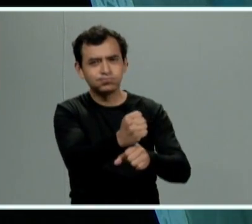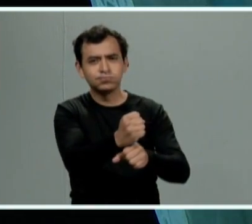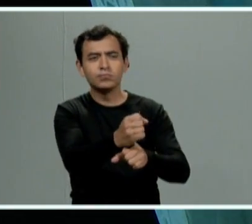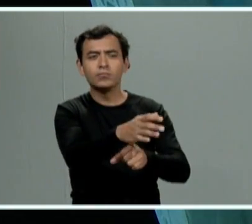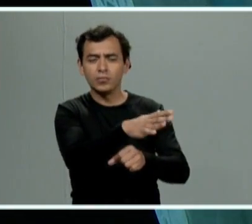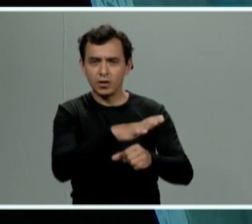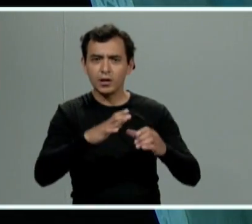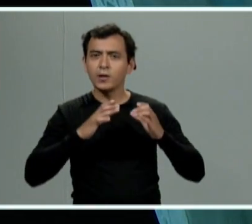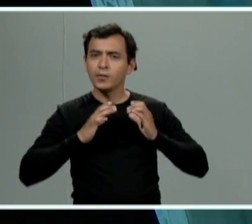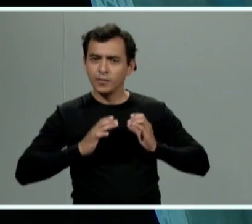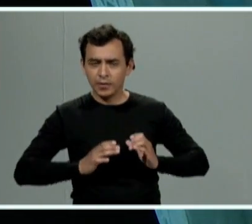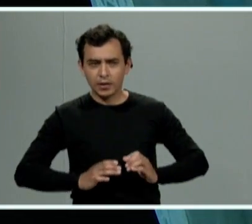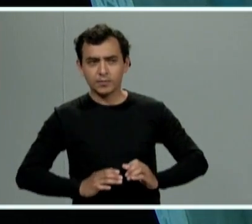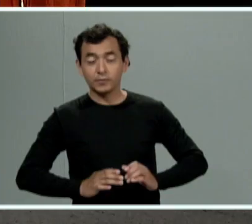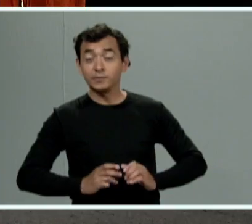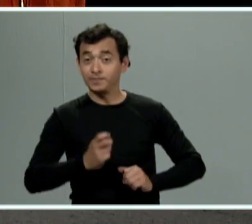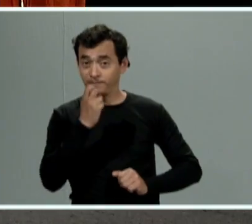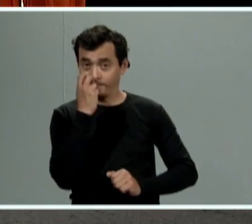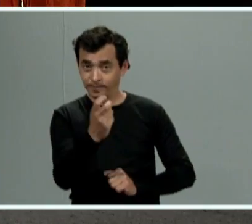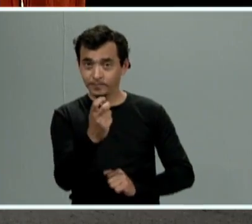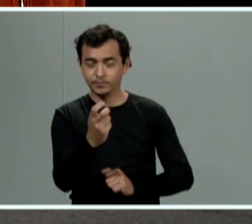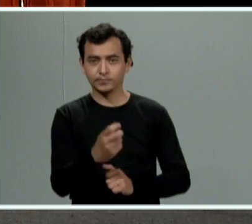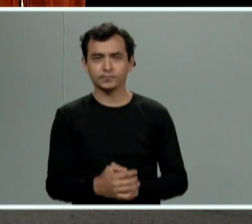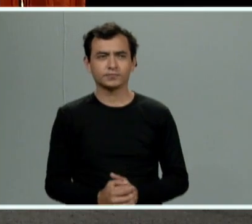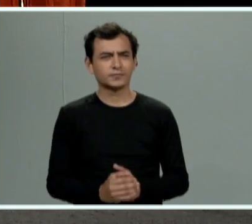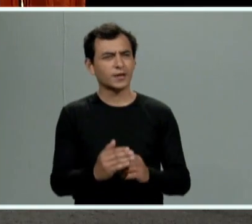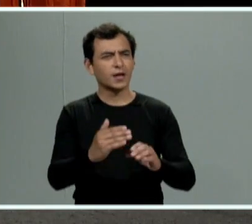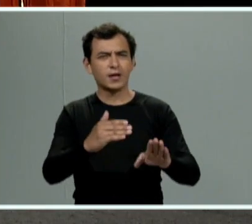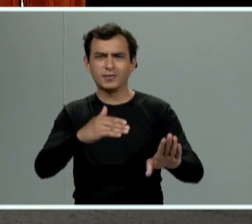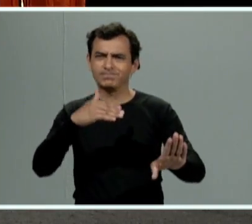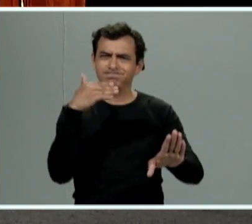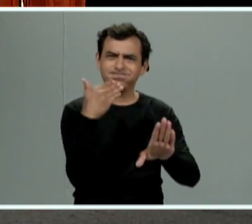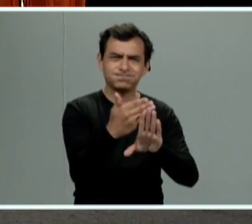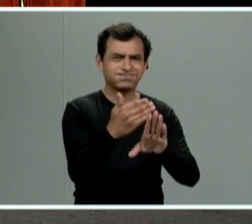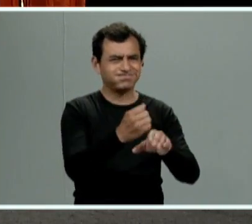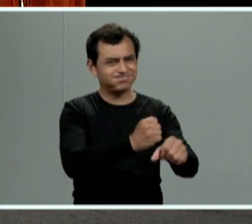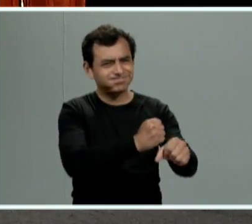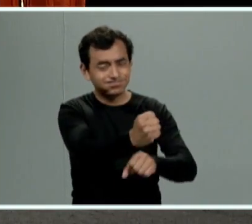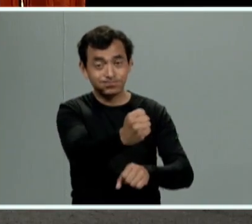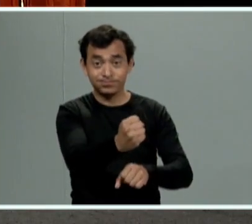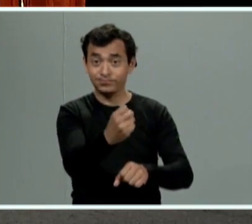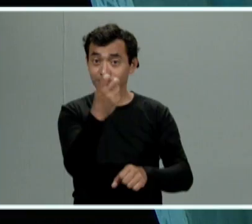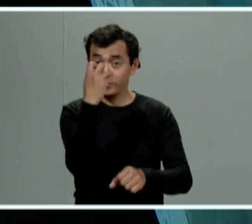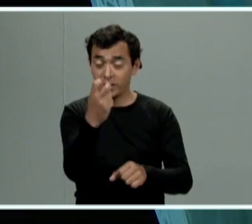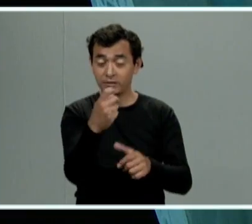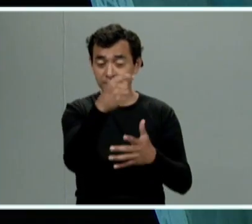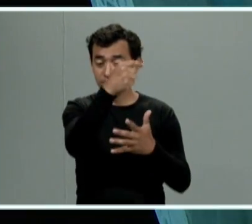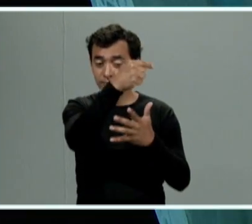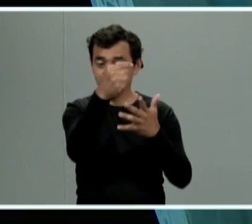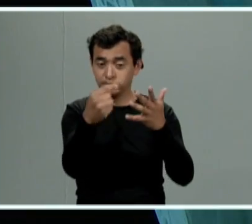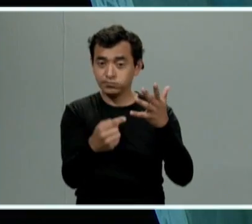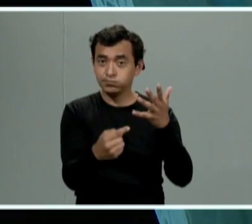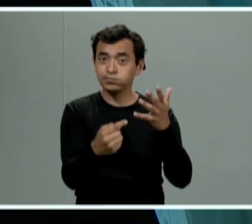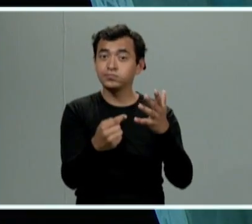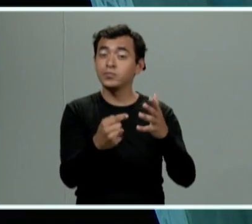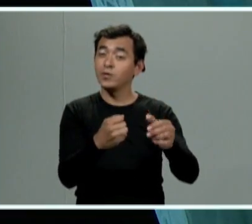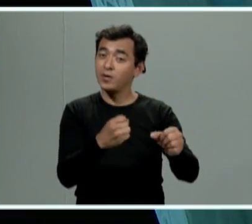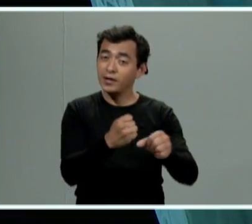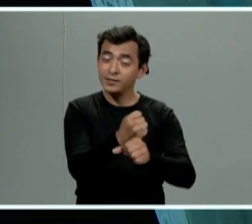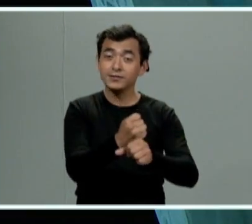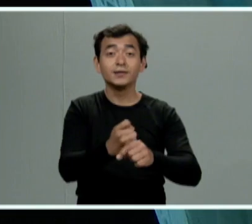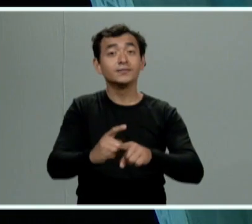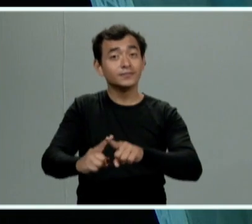en esta parte bueno la violencia física es uno de los tipos de violencia que se